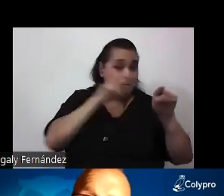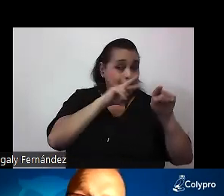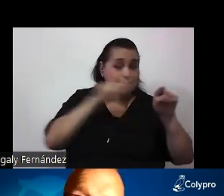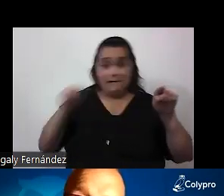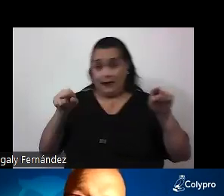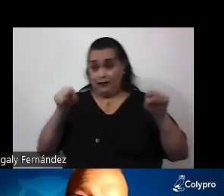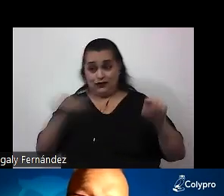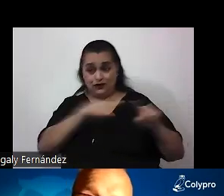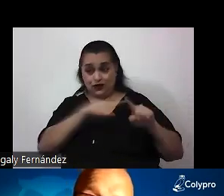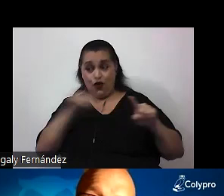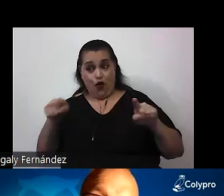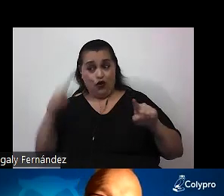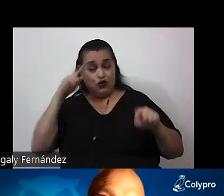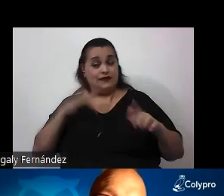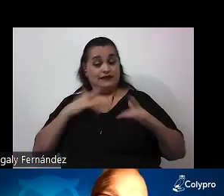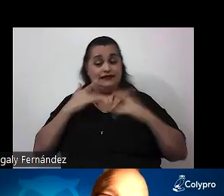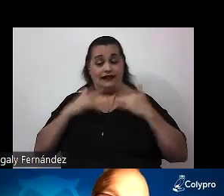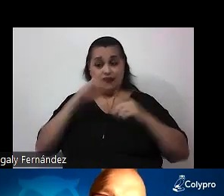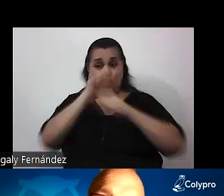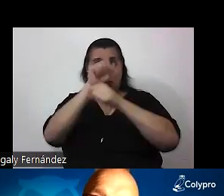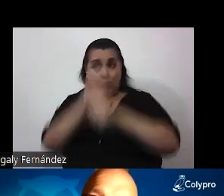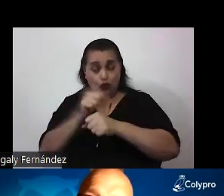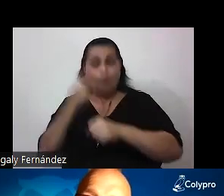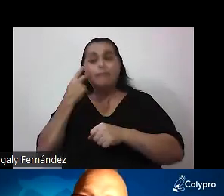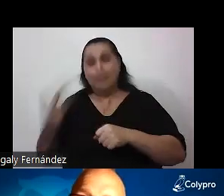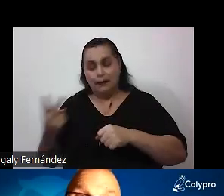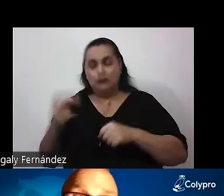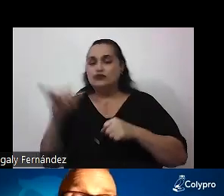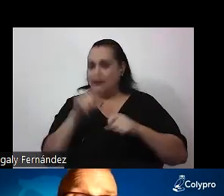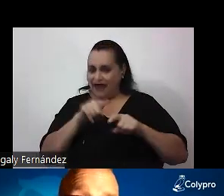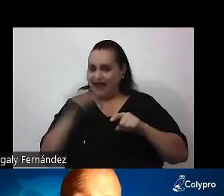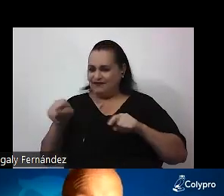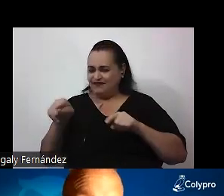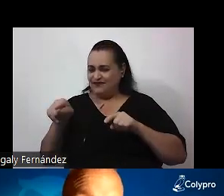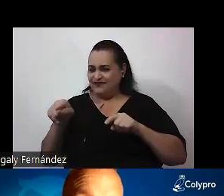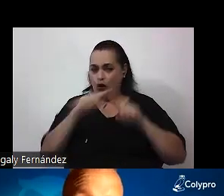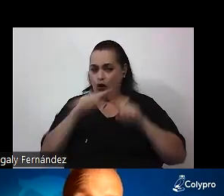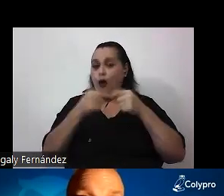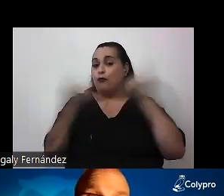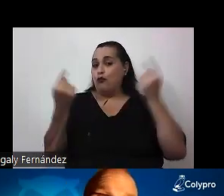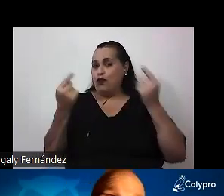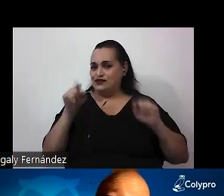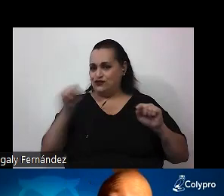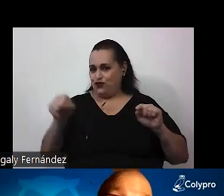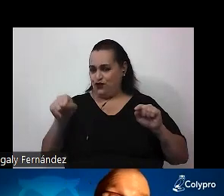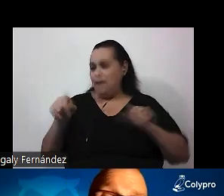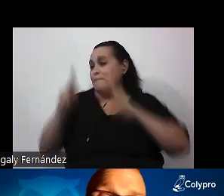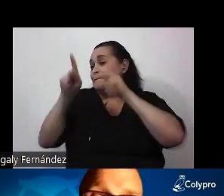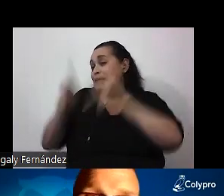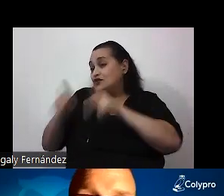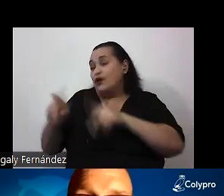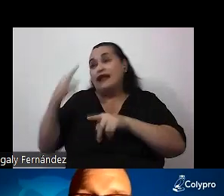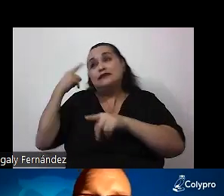sentido común que la gente tiene sobre la ciencia, nos encontramos también con el extremo opuesto. Gente que creo que